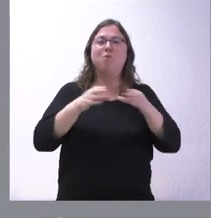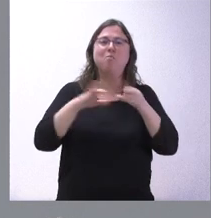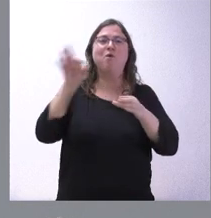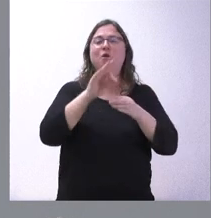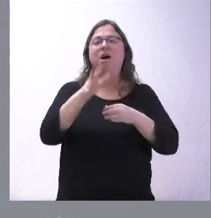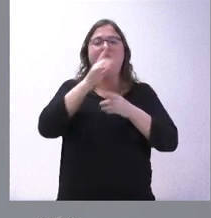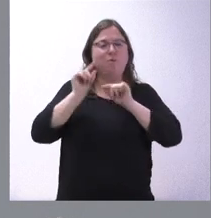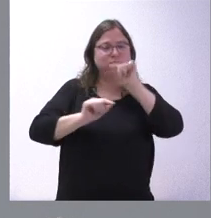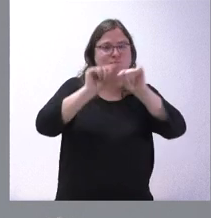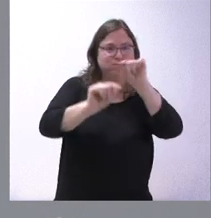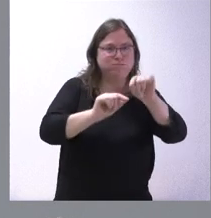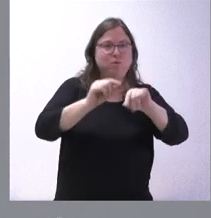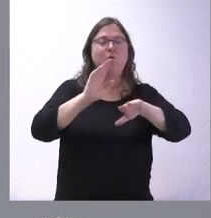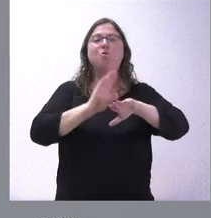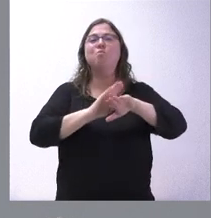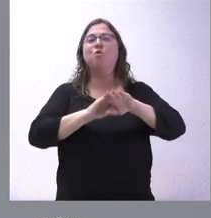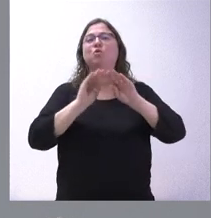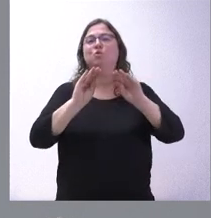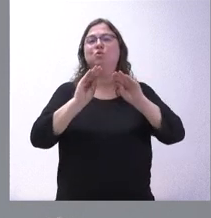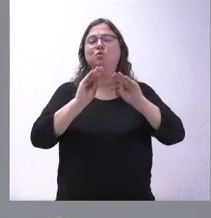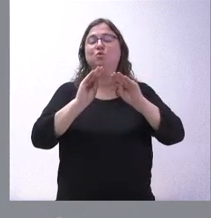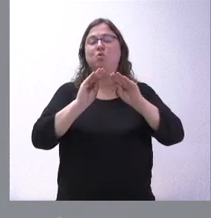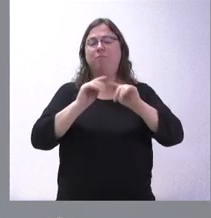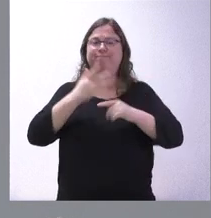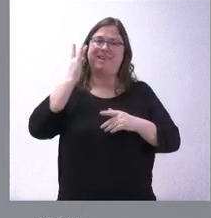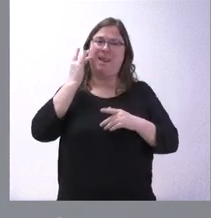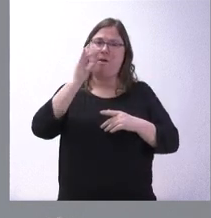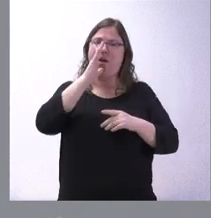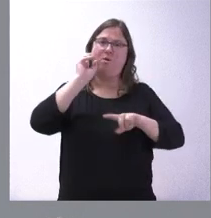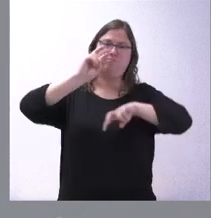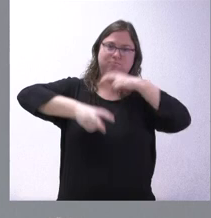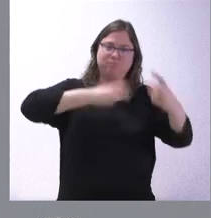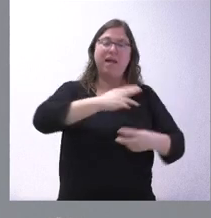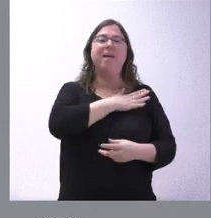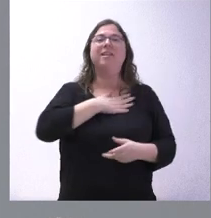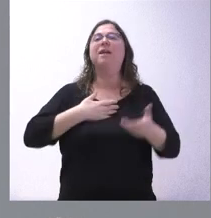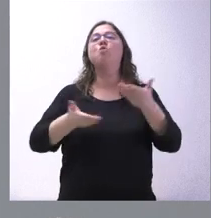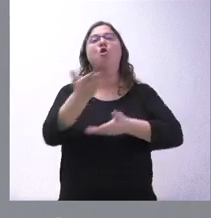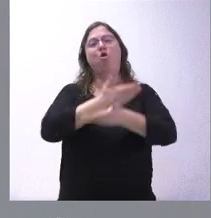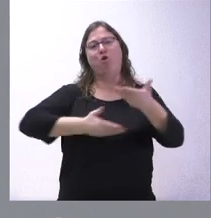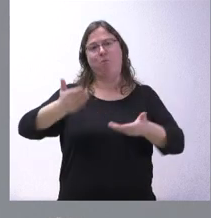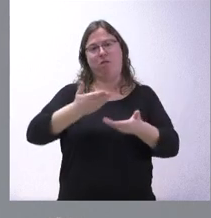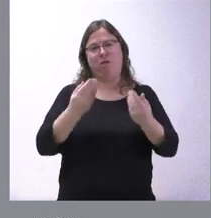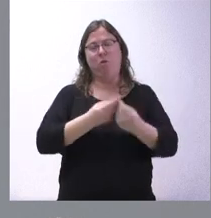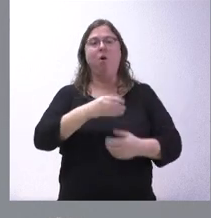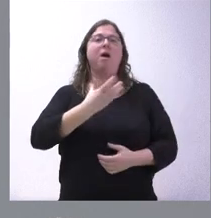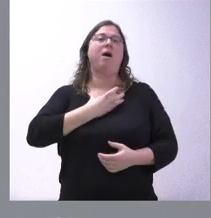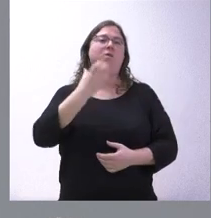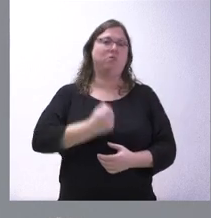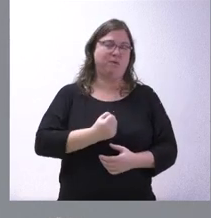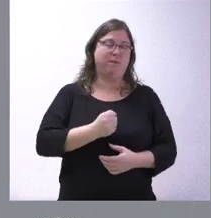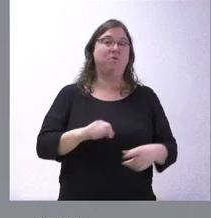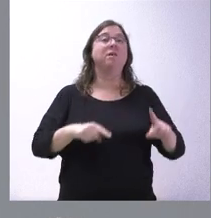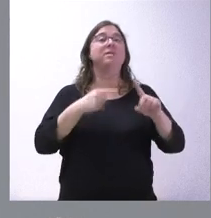aguas residuales y su depuración, pues, lógicamente, nuestra voluntad es colaborar con estas corporaciones locales. En todo caso,